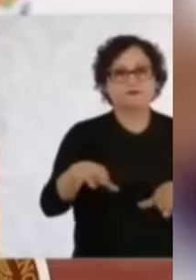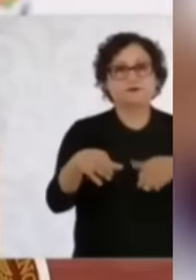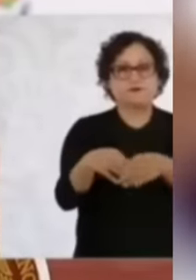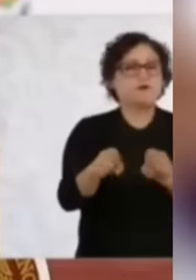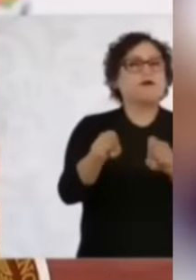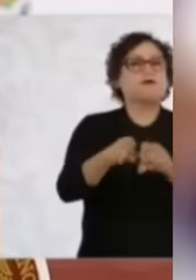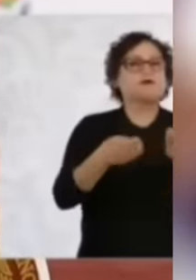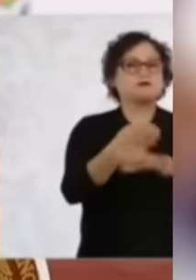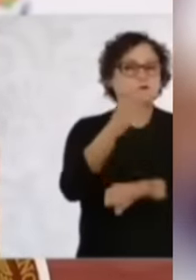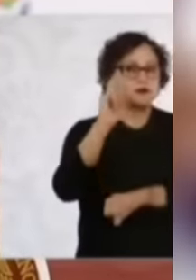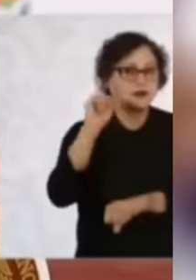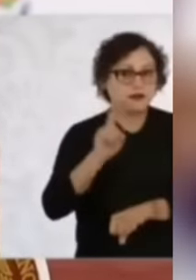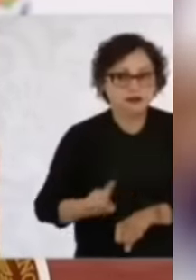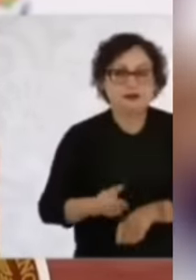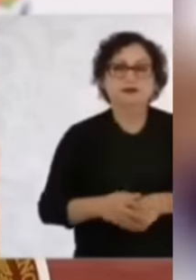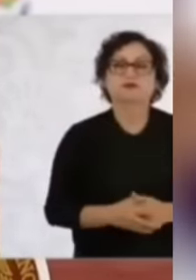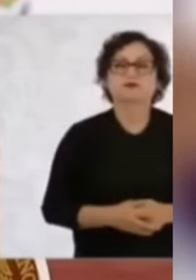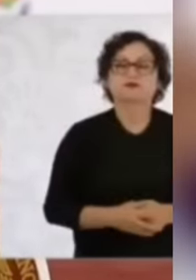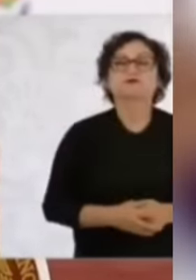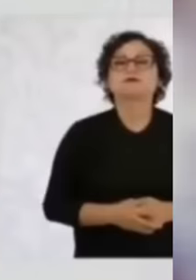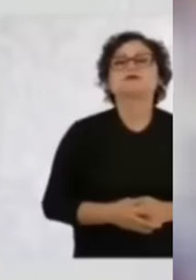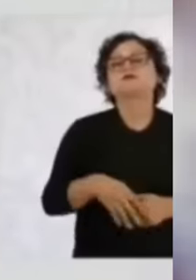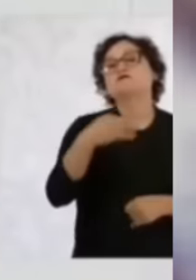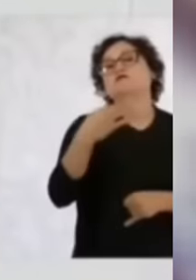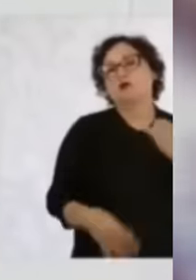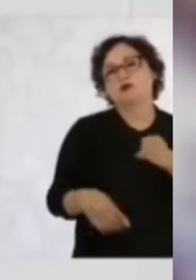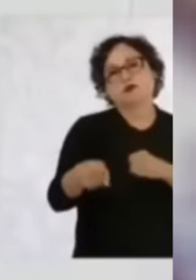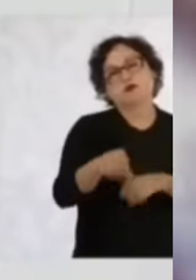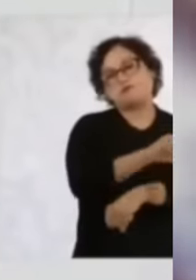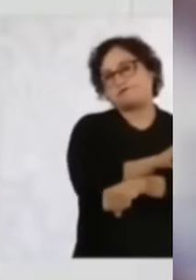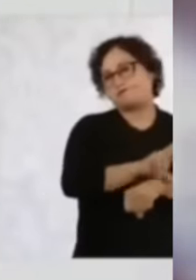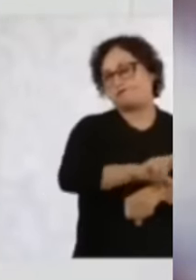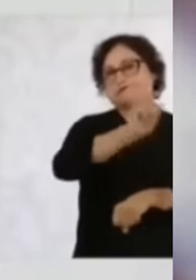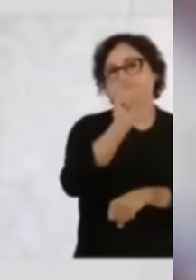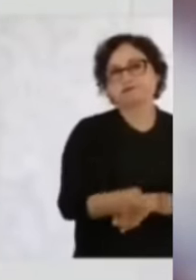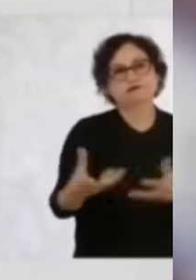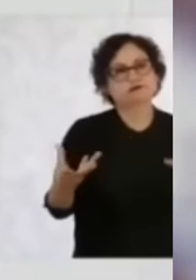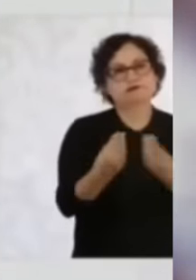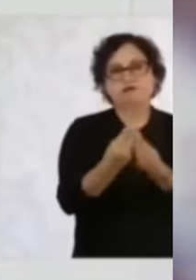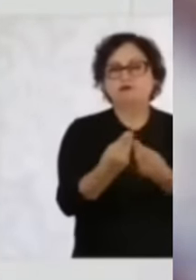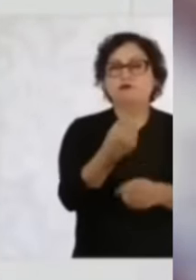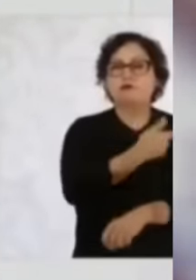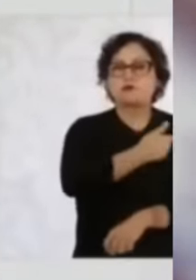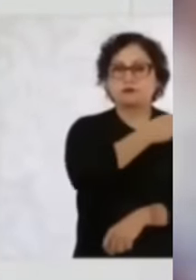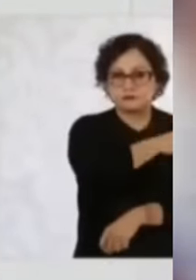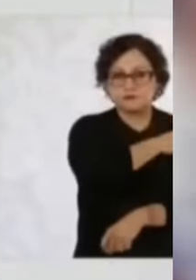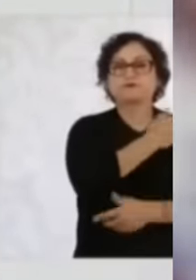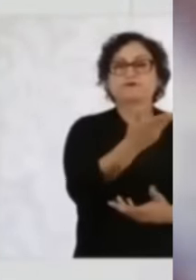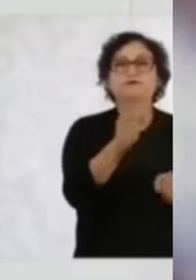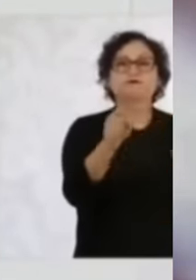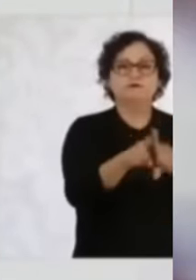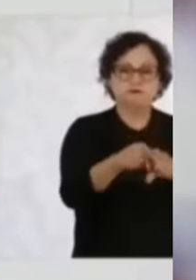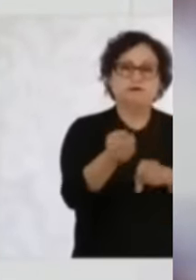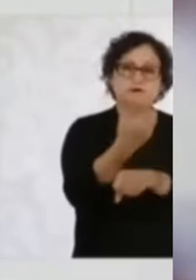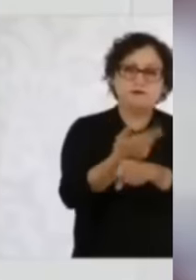Zacatecas. Y finalmente, la coordinación. Tiene un excelente coordinación con la Guardia Nacional, con la Secretaría de la